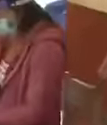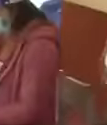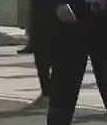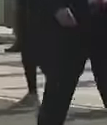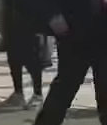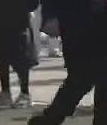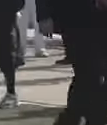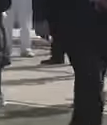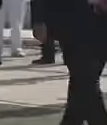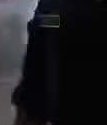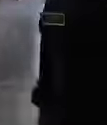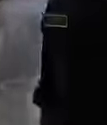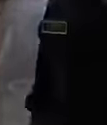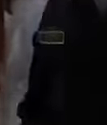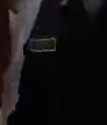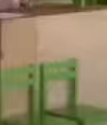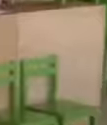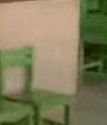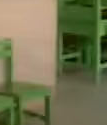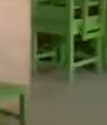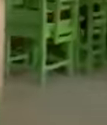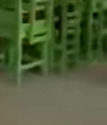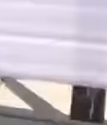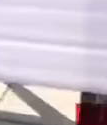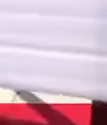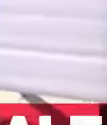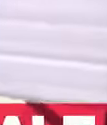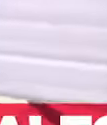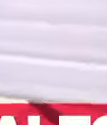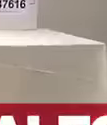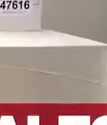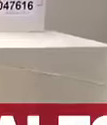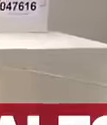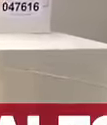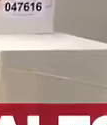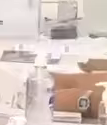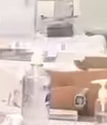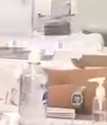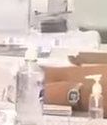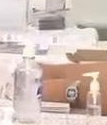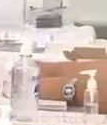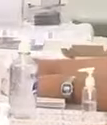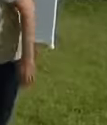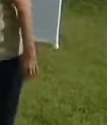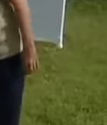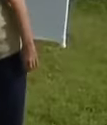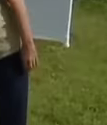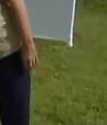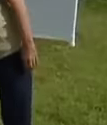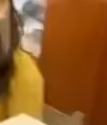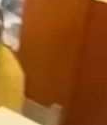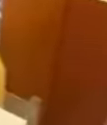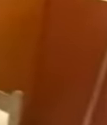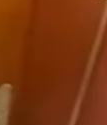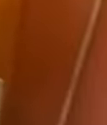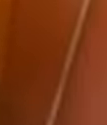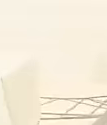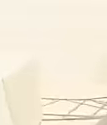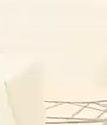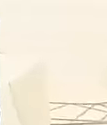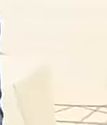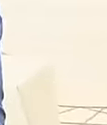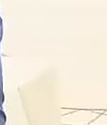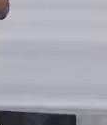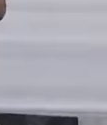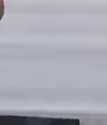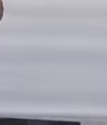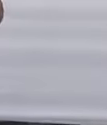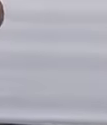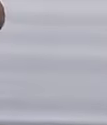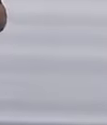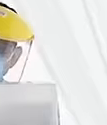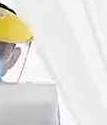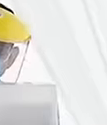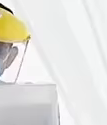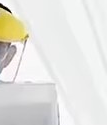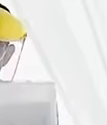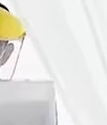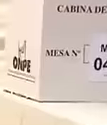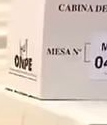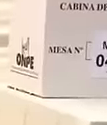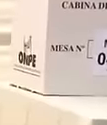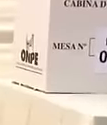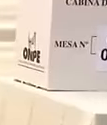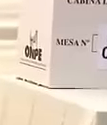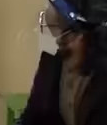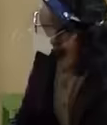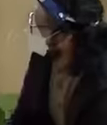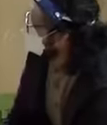compartiendo nuestra señal televisiva con los medios nacionales y extranjeros en los momentos claves de la votación de autoridades